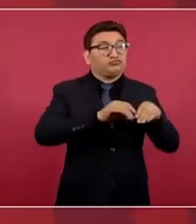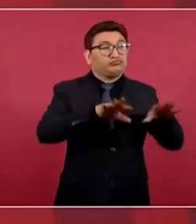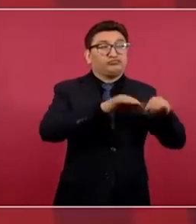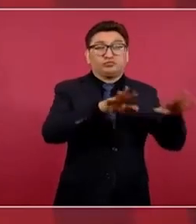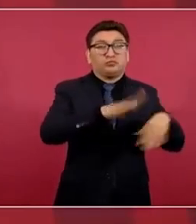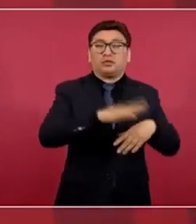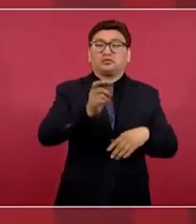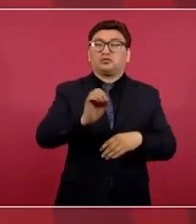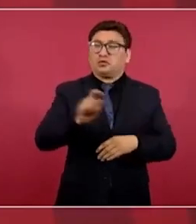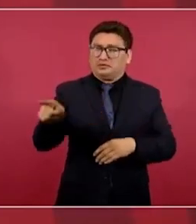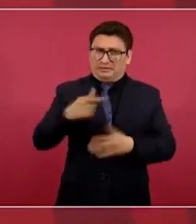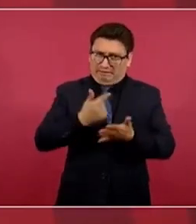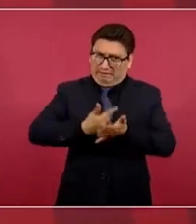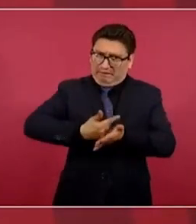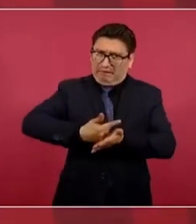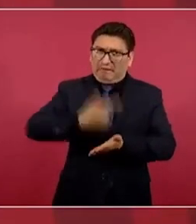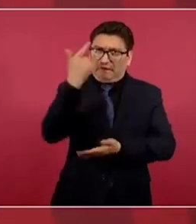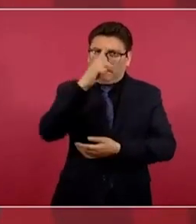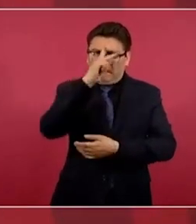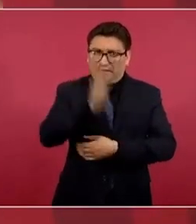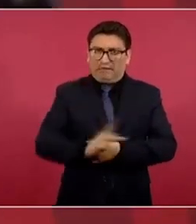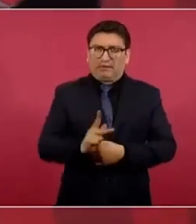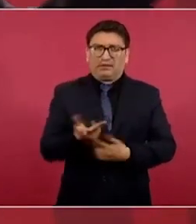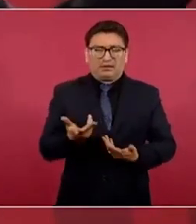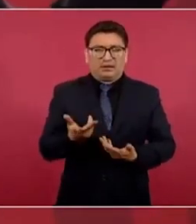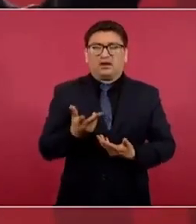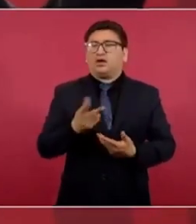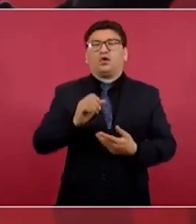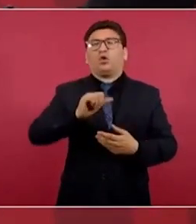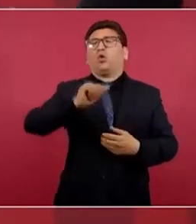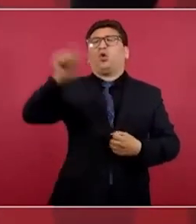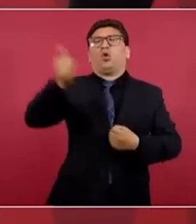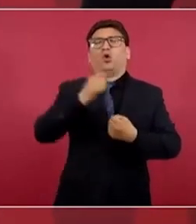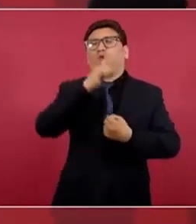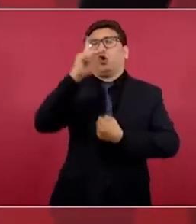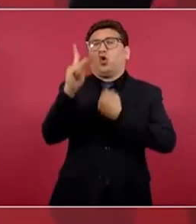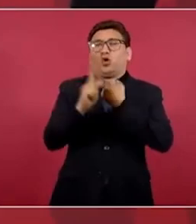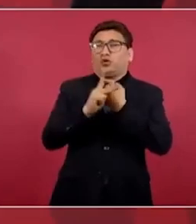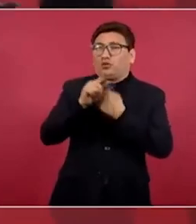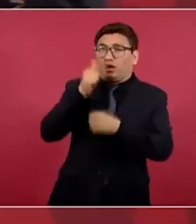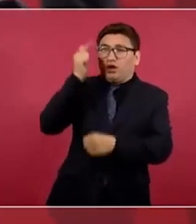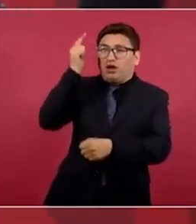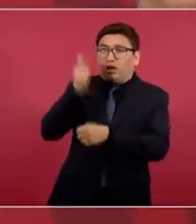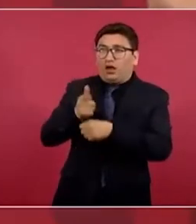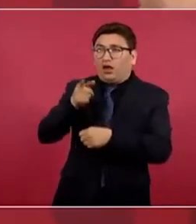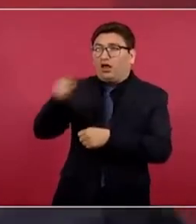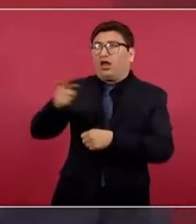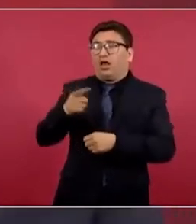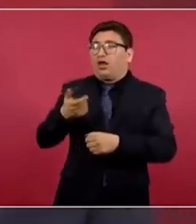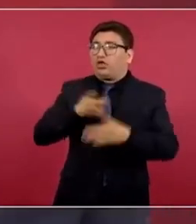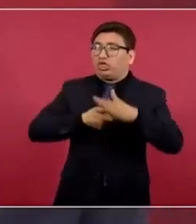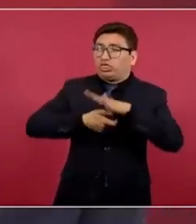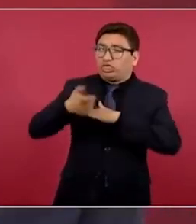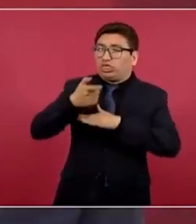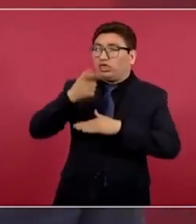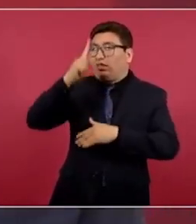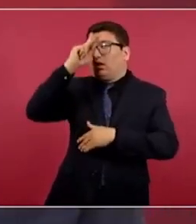en cualquier país, hubiese sido un escándalo.